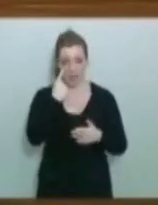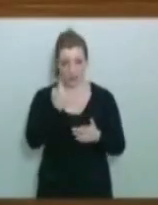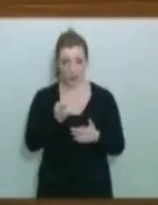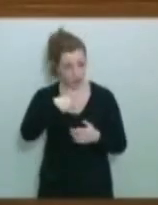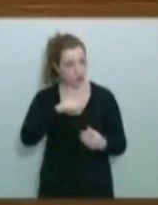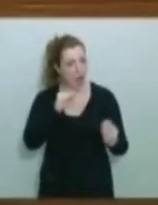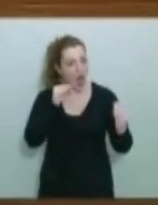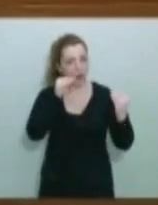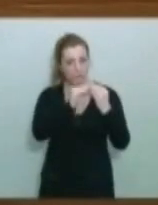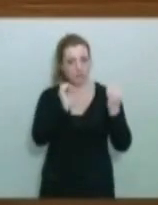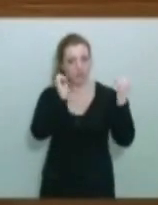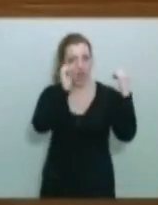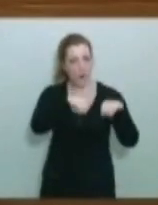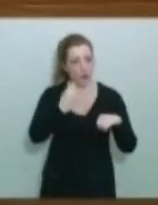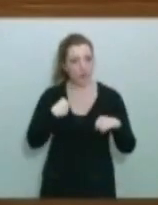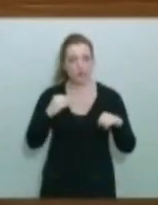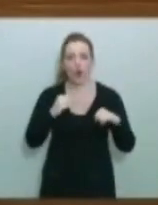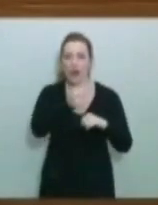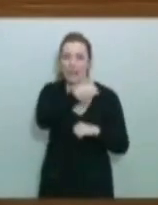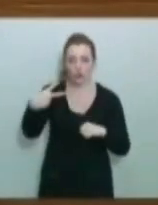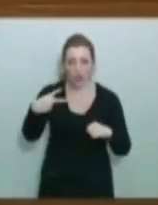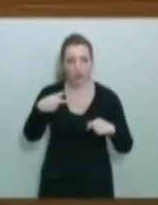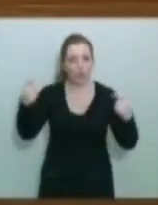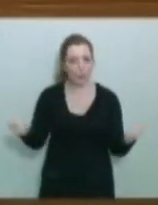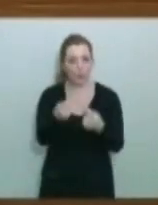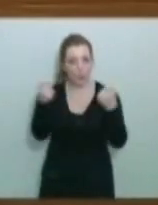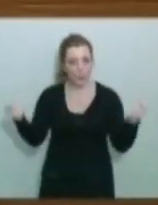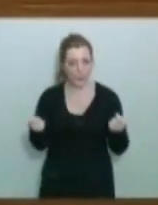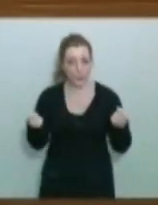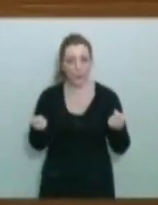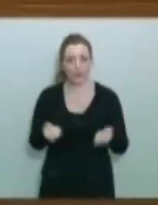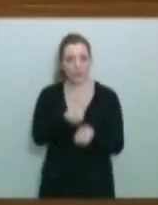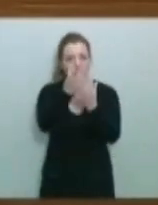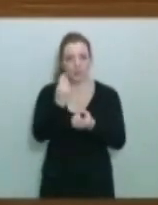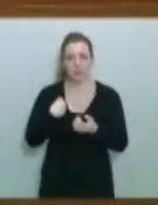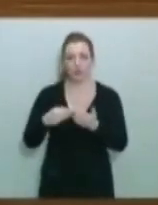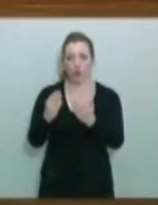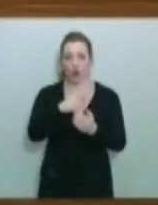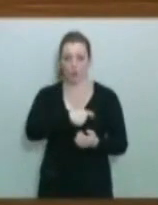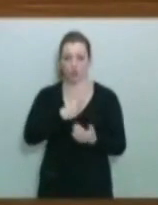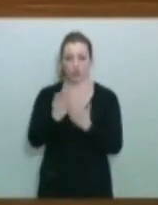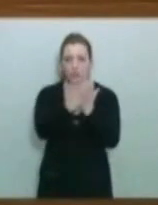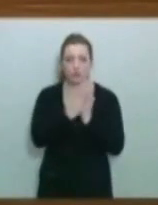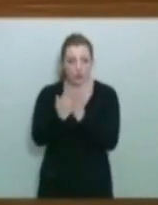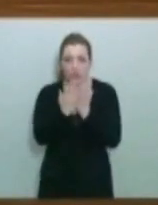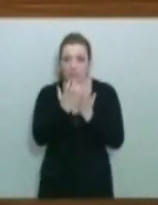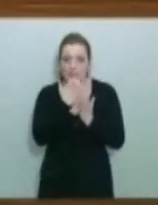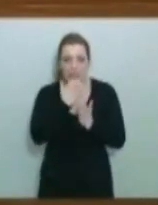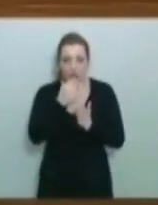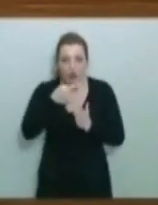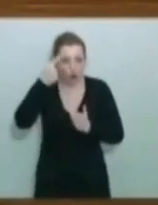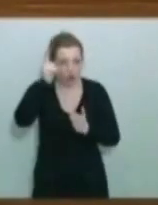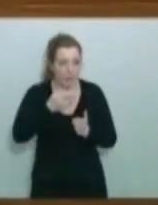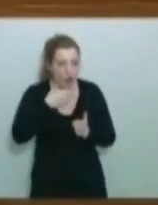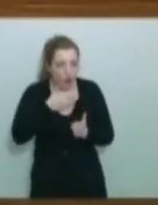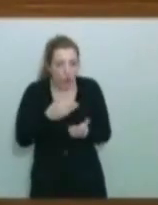a estar de acuerdo, aunque se hagan públicos los resultados de unas comisiones de estudio? ¿Y qué utilidad tendrían entonces si no se conocen? Se tienen que conocer.